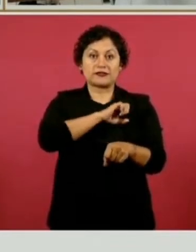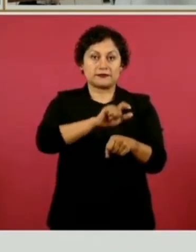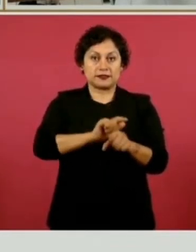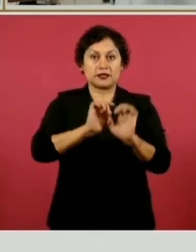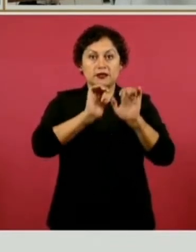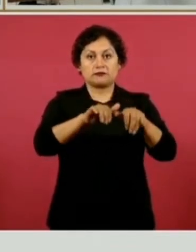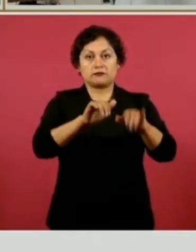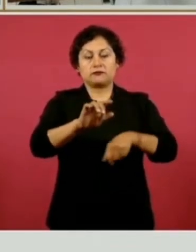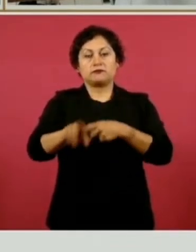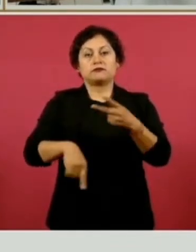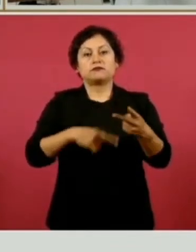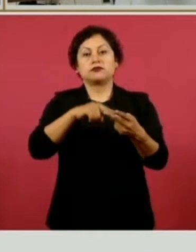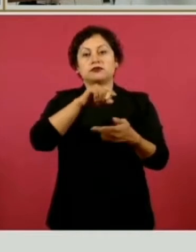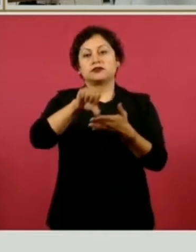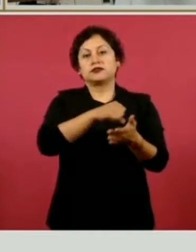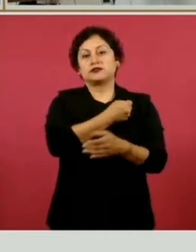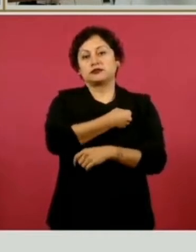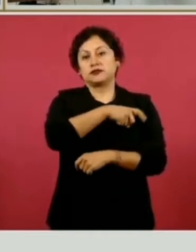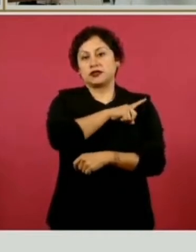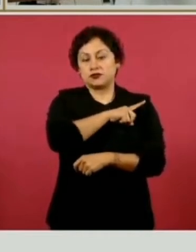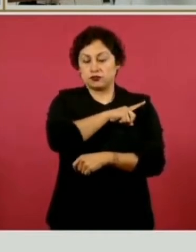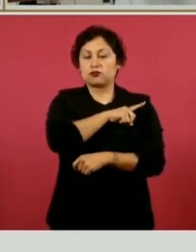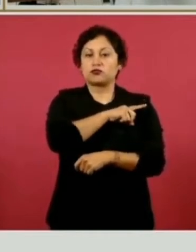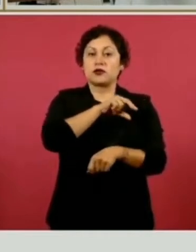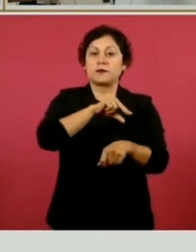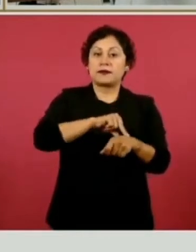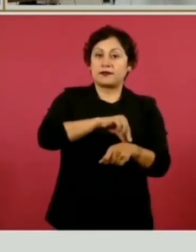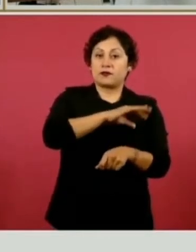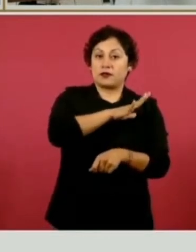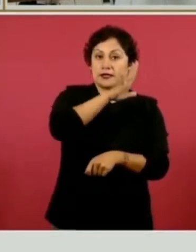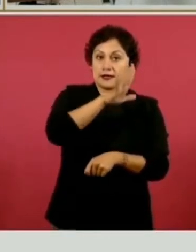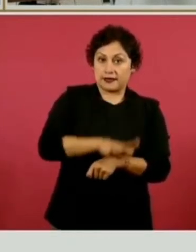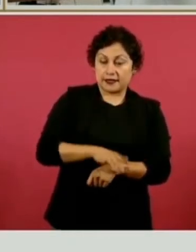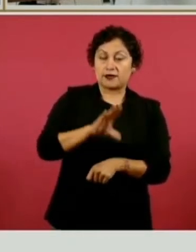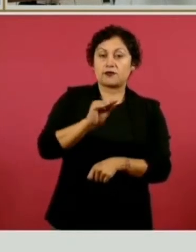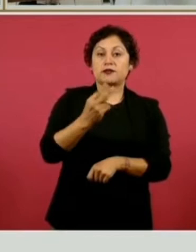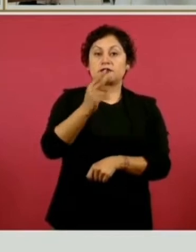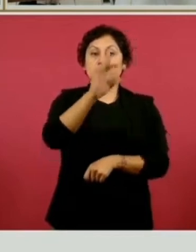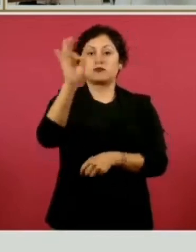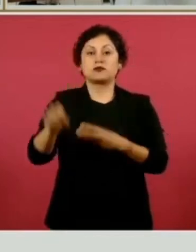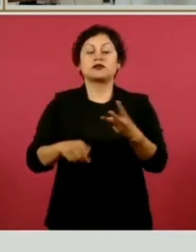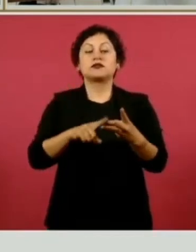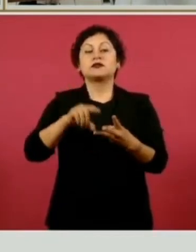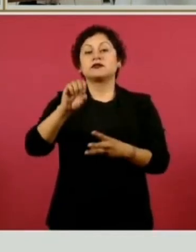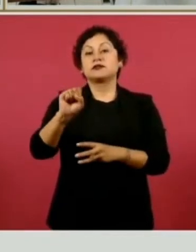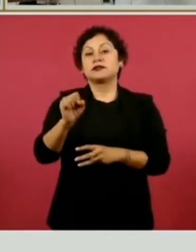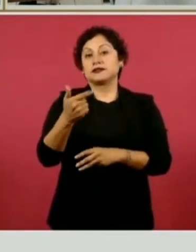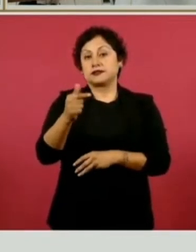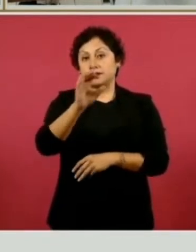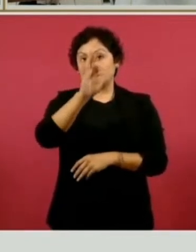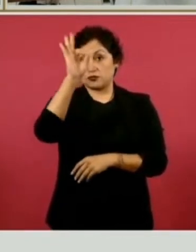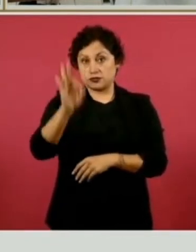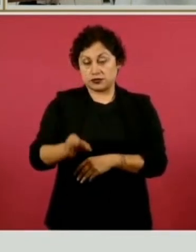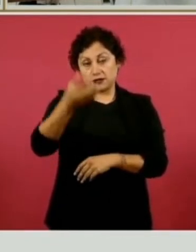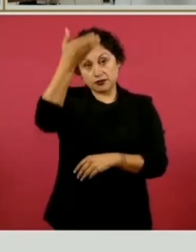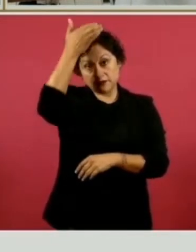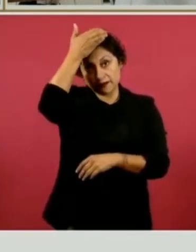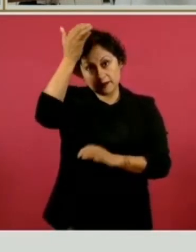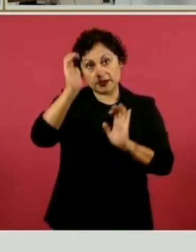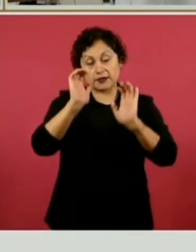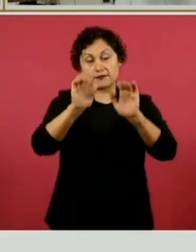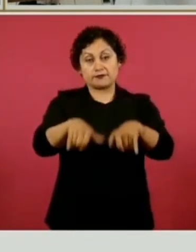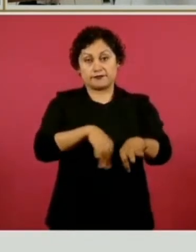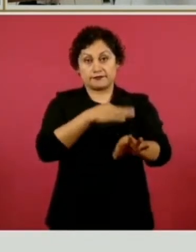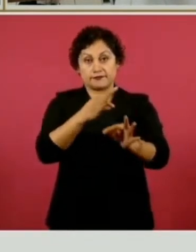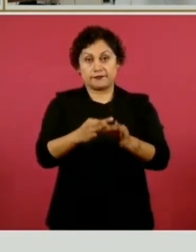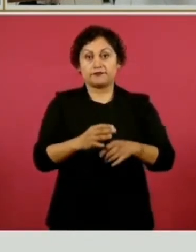de salud 92 por ciento de médicos generales y un avance de 77 por ciento en la contratación del personal de enfermería. En el